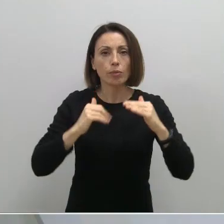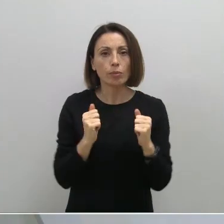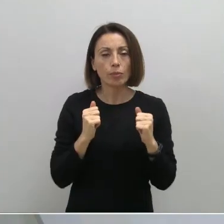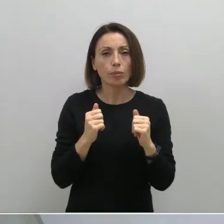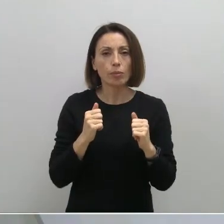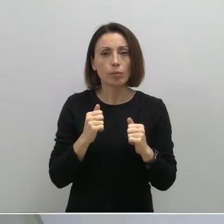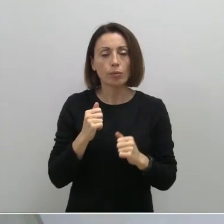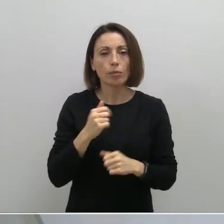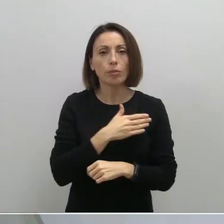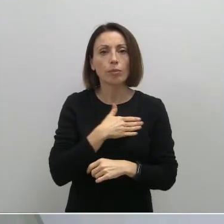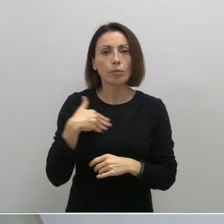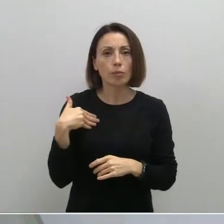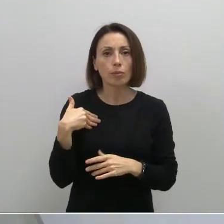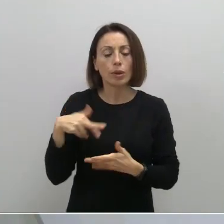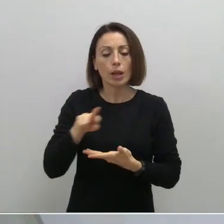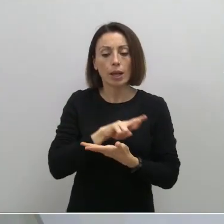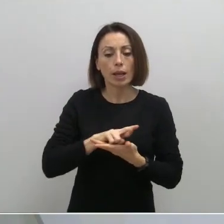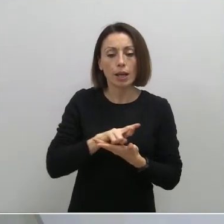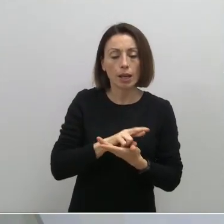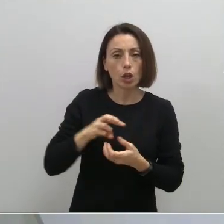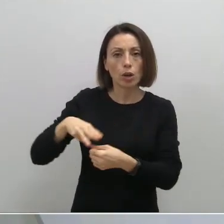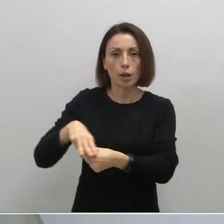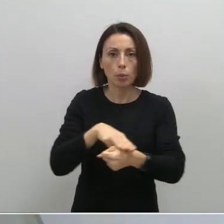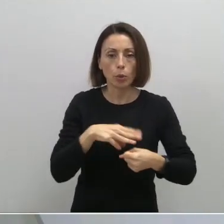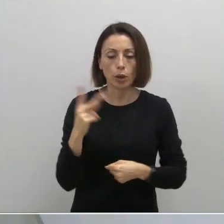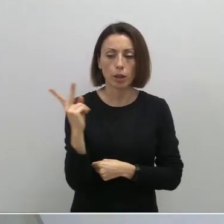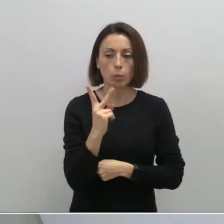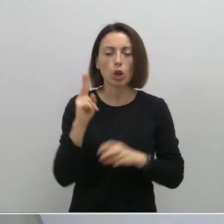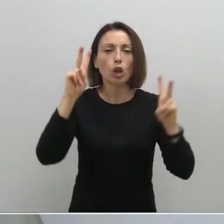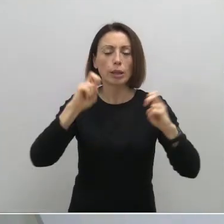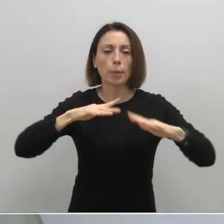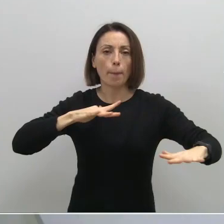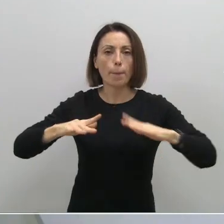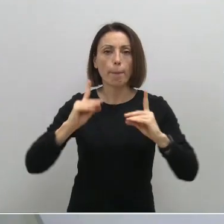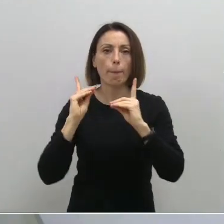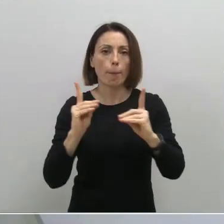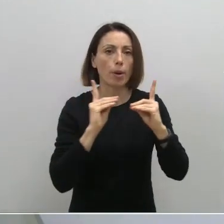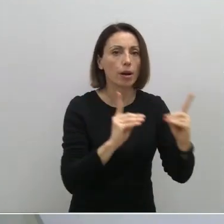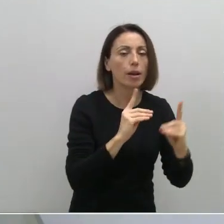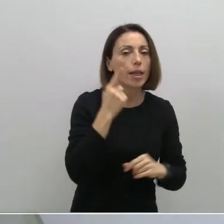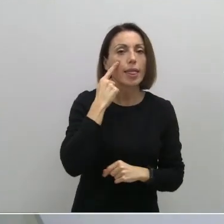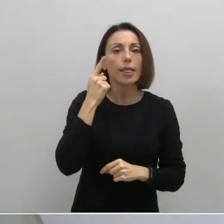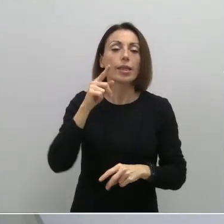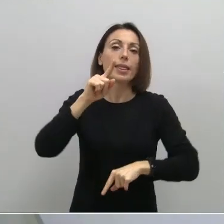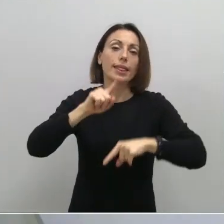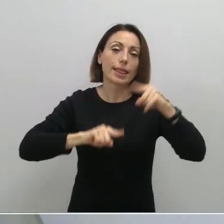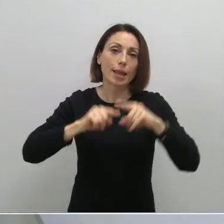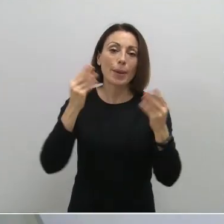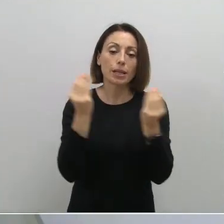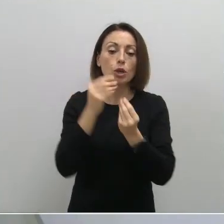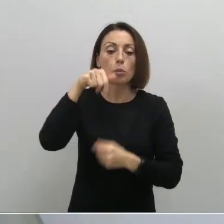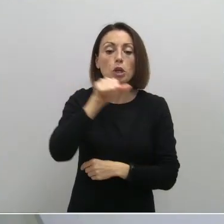esperamos que sea tanto el regional como el de los municipios. Depende un poco cómo vayan los indicadores esta semana. Pero